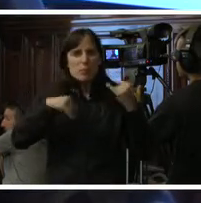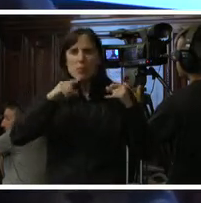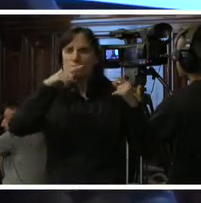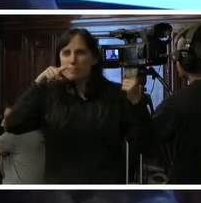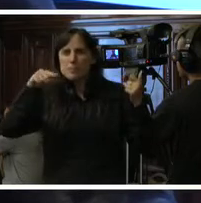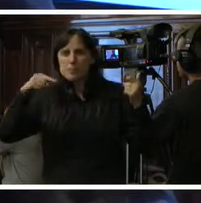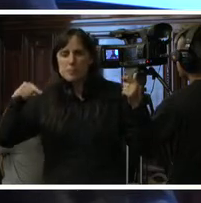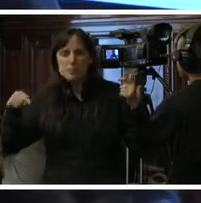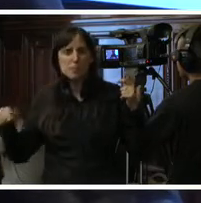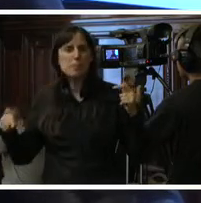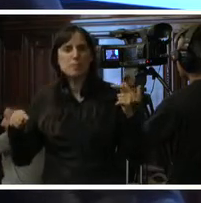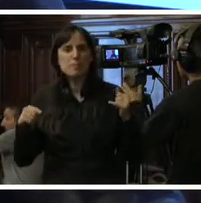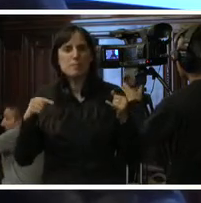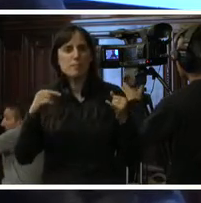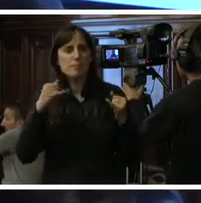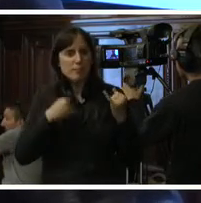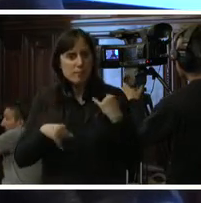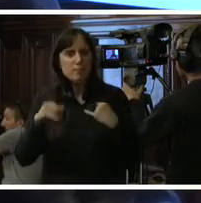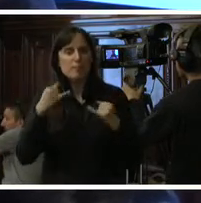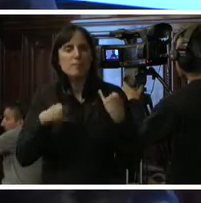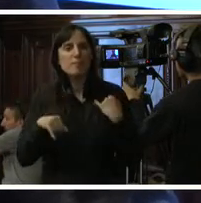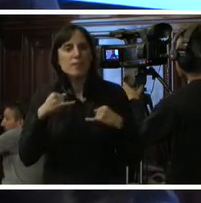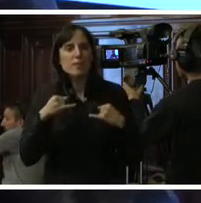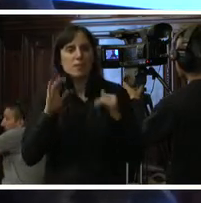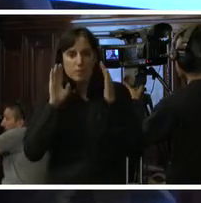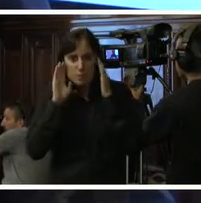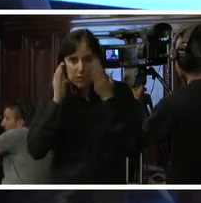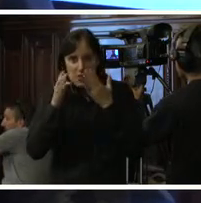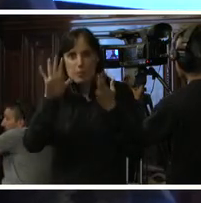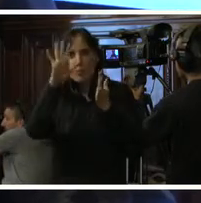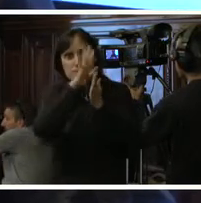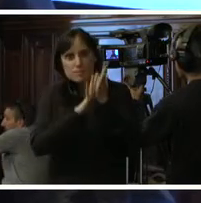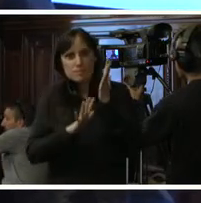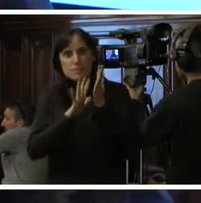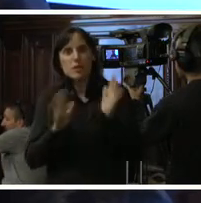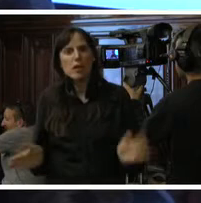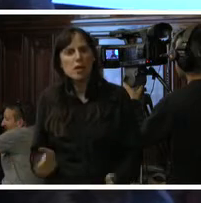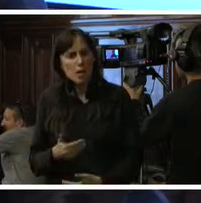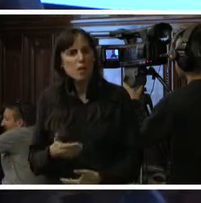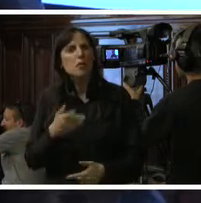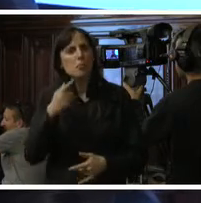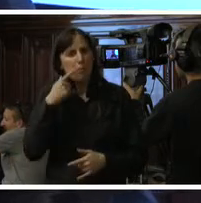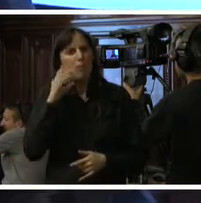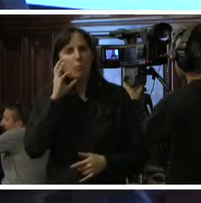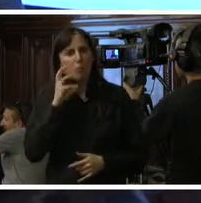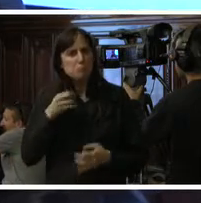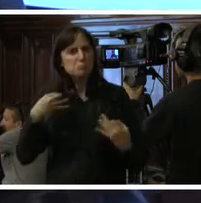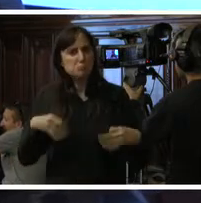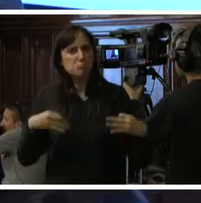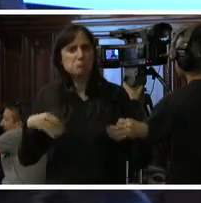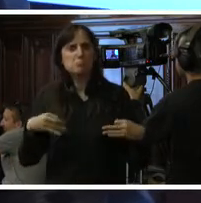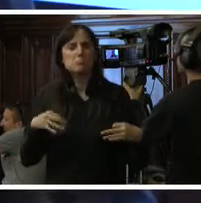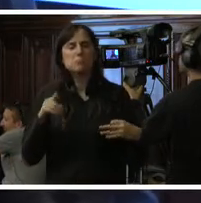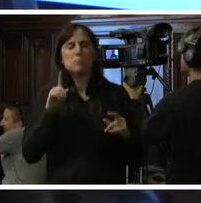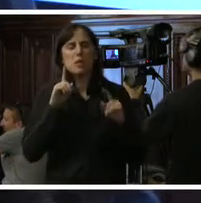conocimiento de la información esta temática con una perspectiva regional de género y tan seria también desde esa dimensión